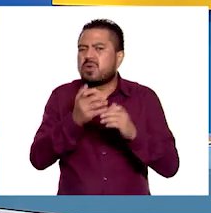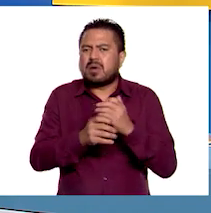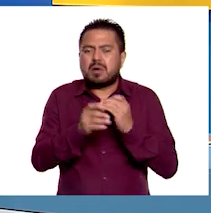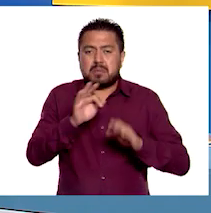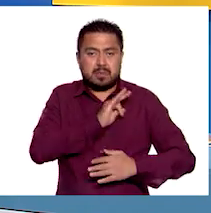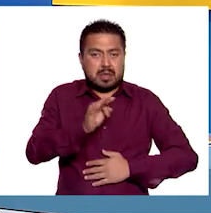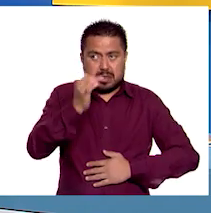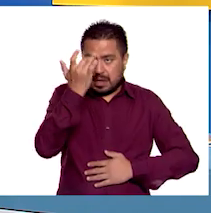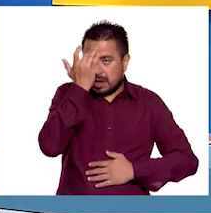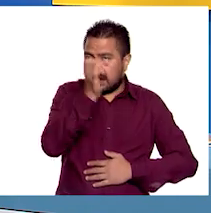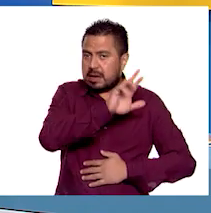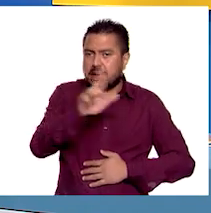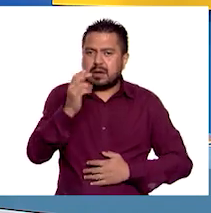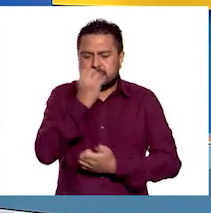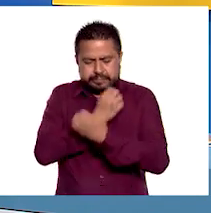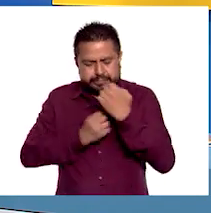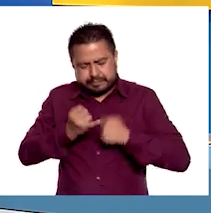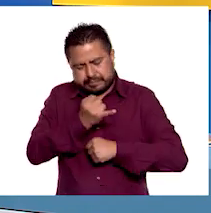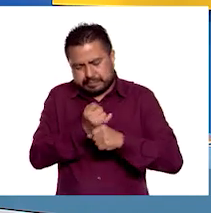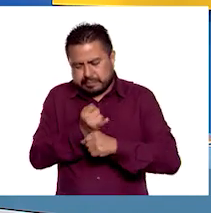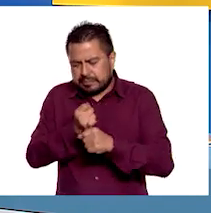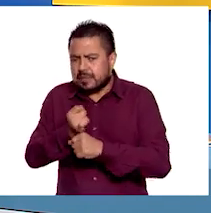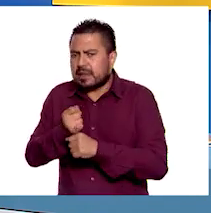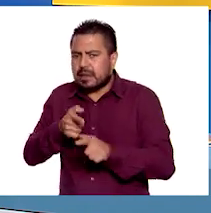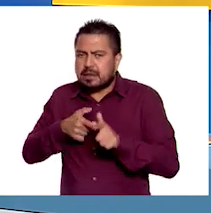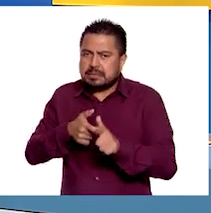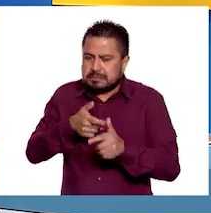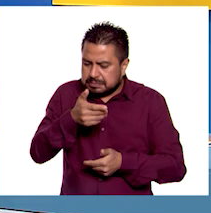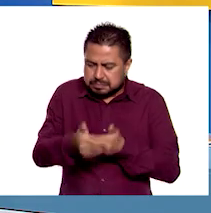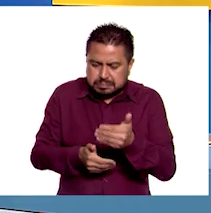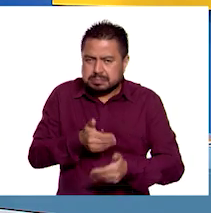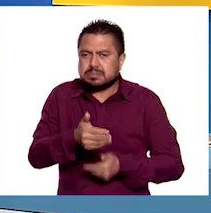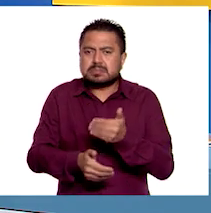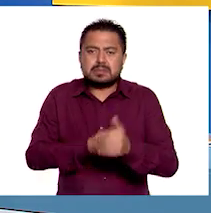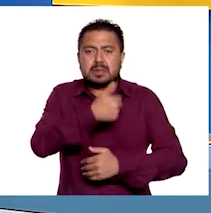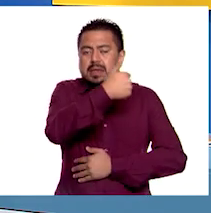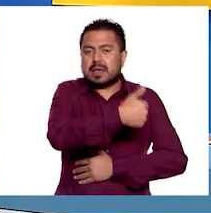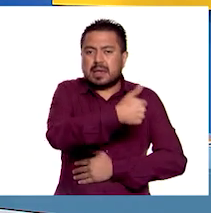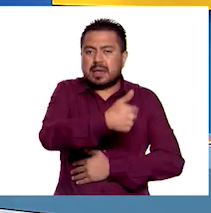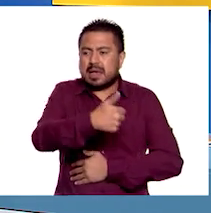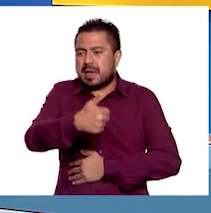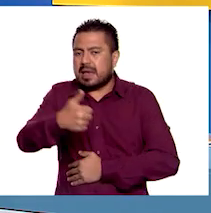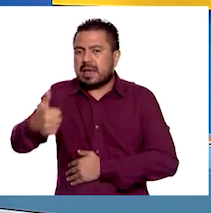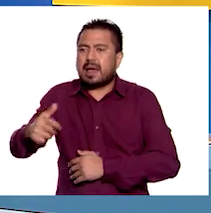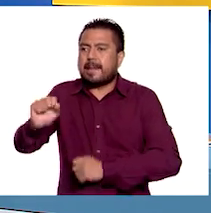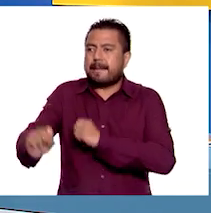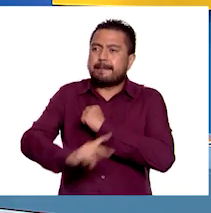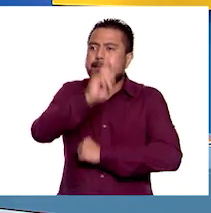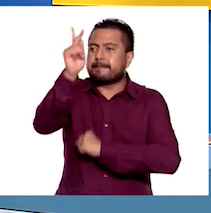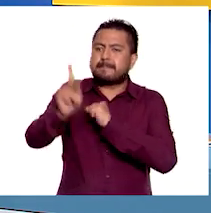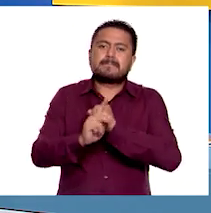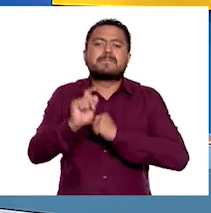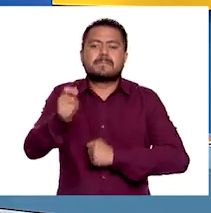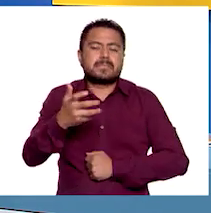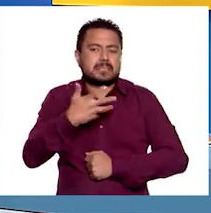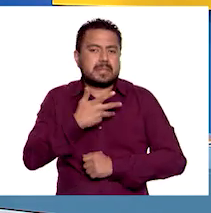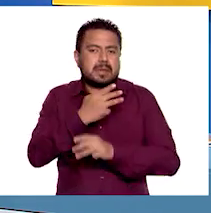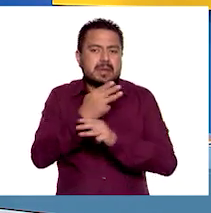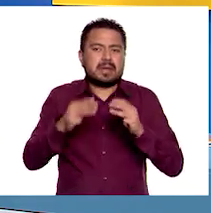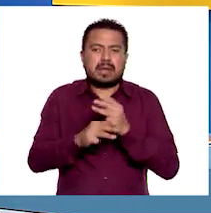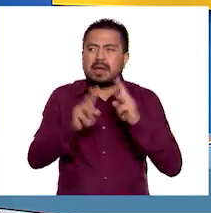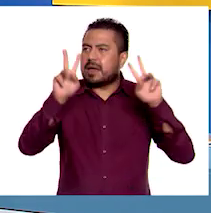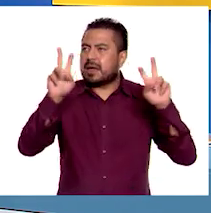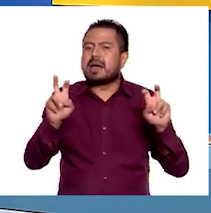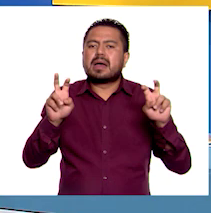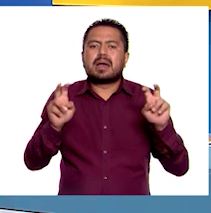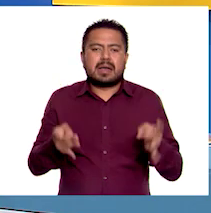reconocer, evaluar y dar seguimiento a los avances de cada o que cada país tiene en materia de calidad